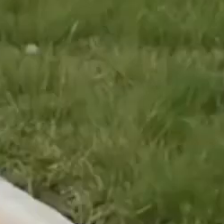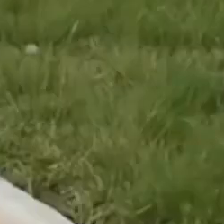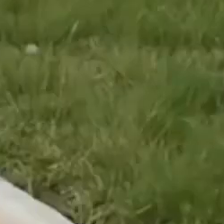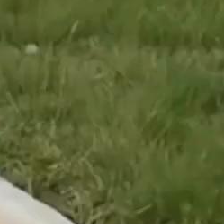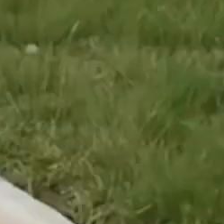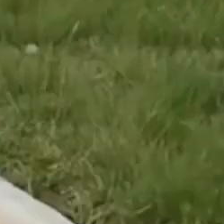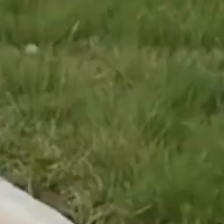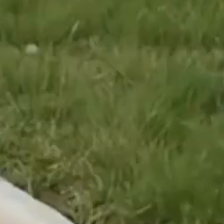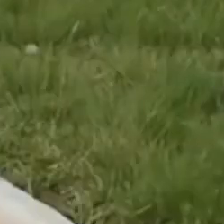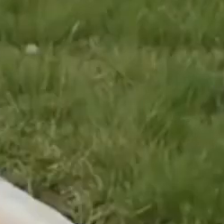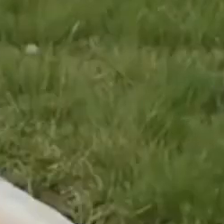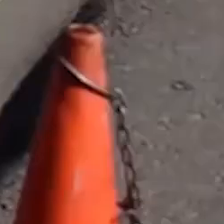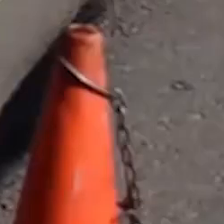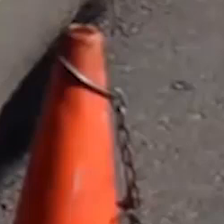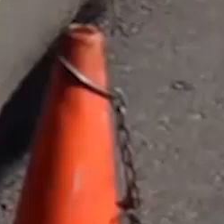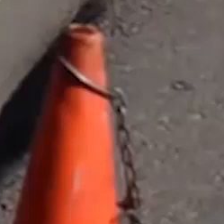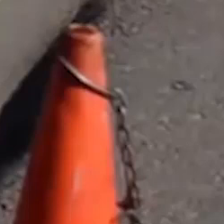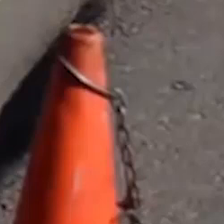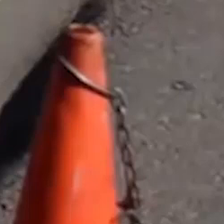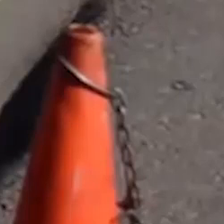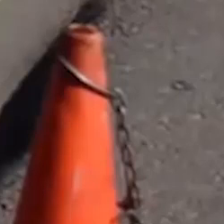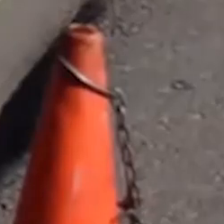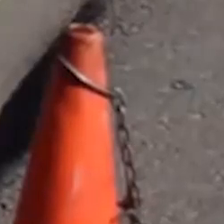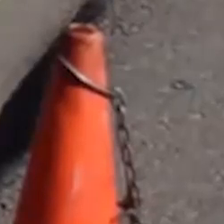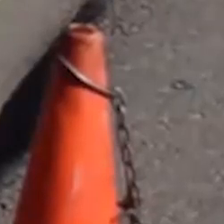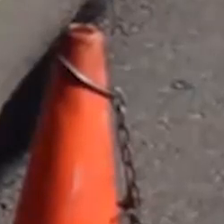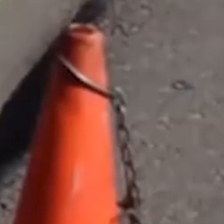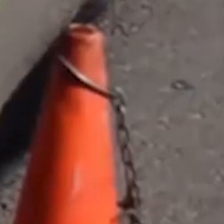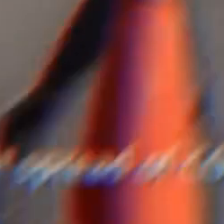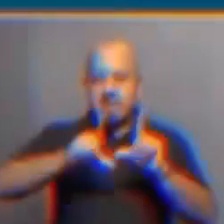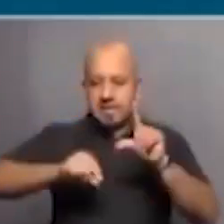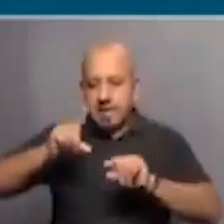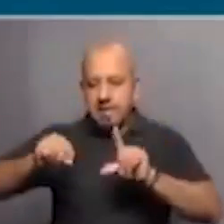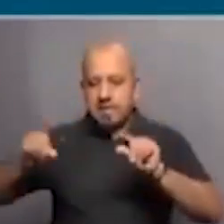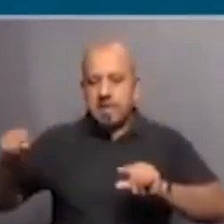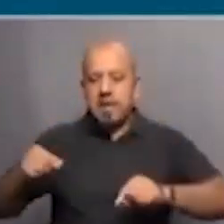A fines de marzo se cerraron las fronteras y muchos turistas quedaron varados en nuestro país.